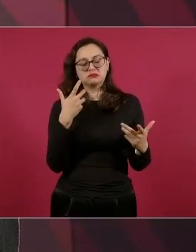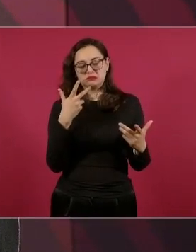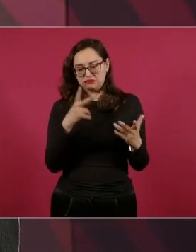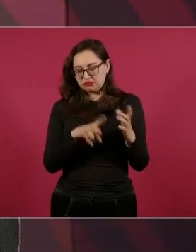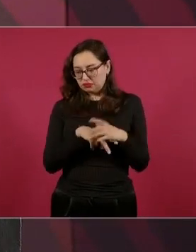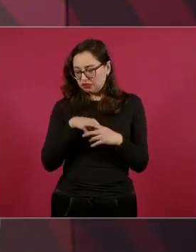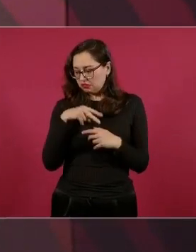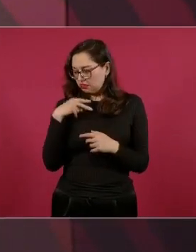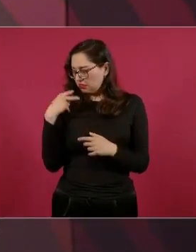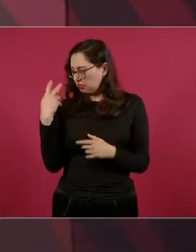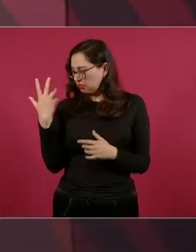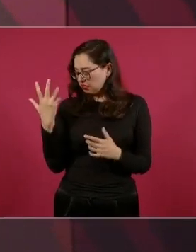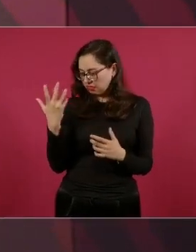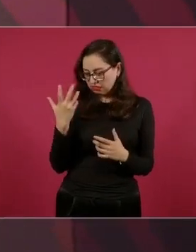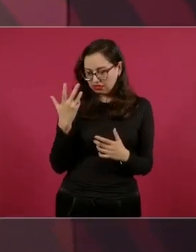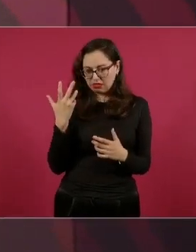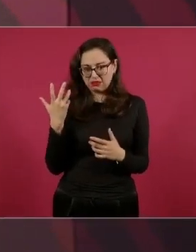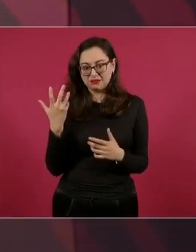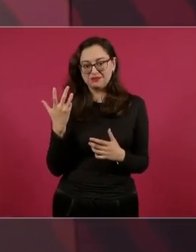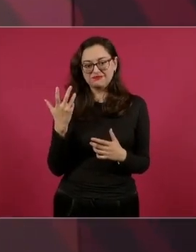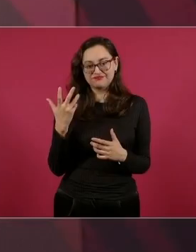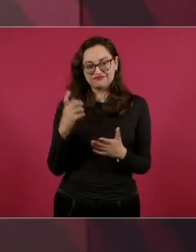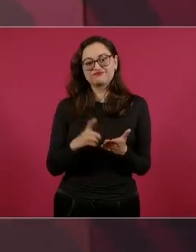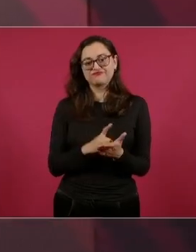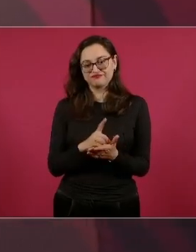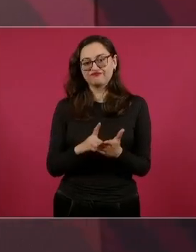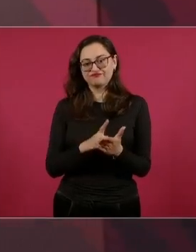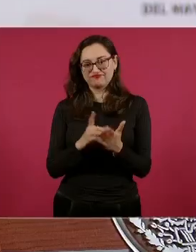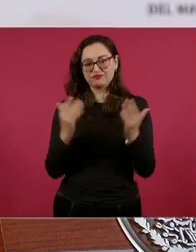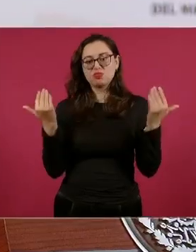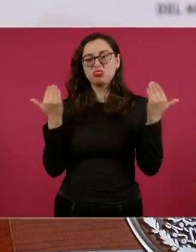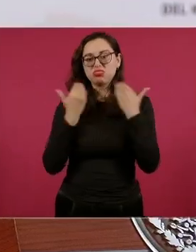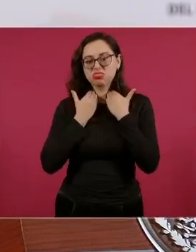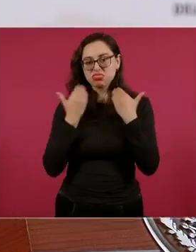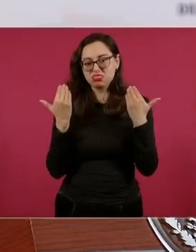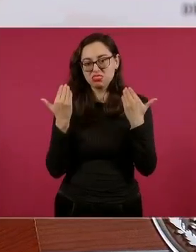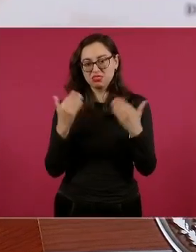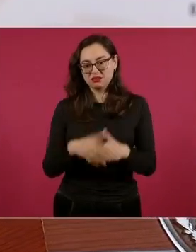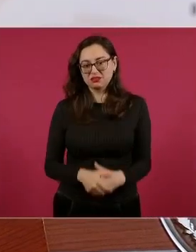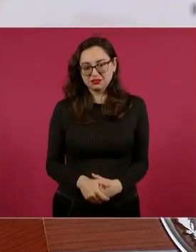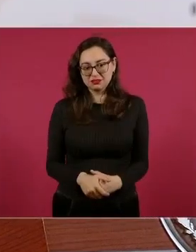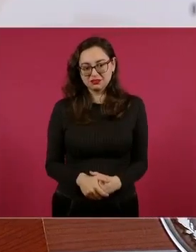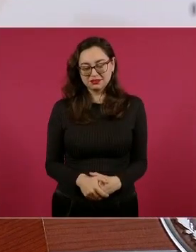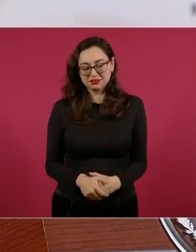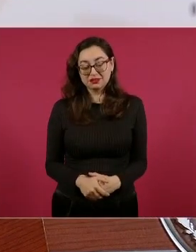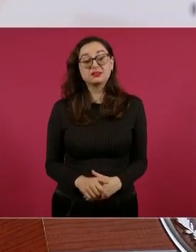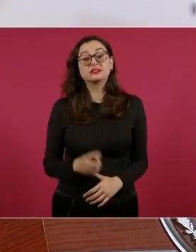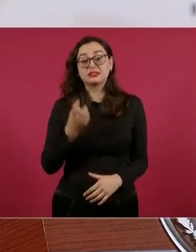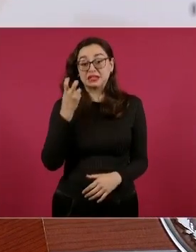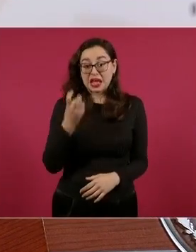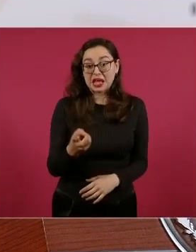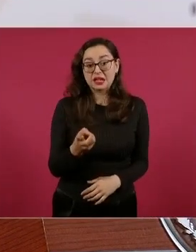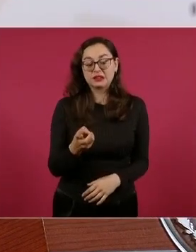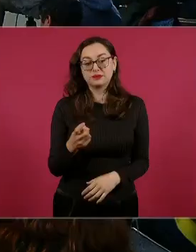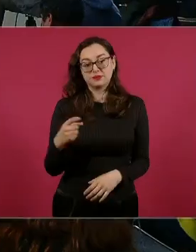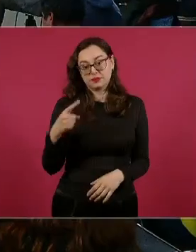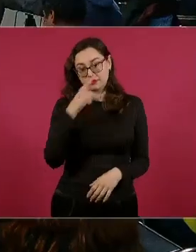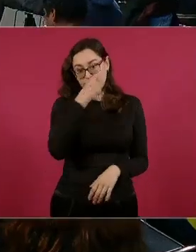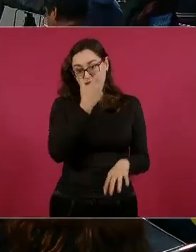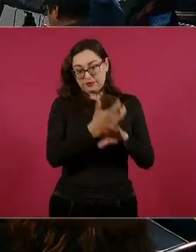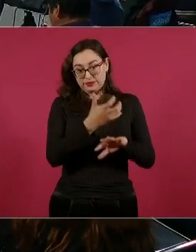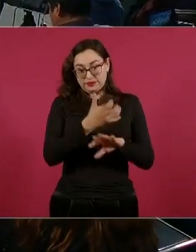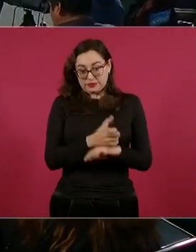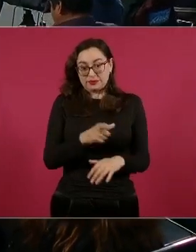Eso lo debería de revisar el